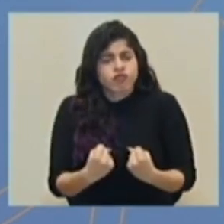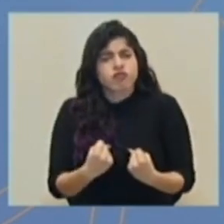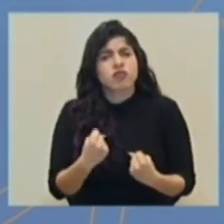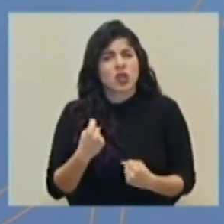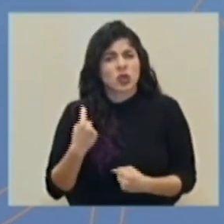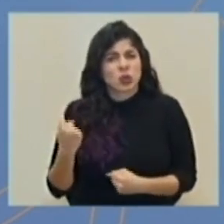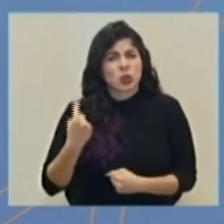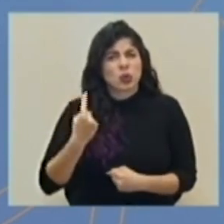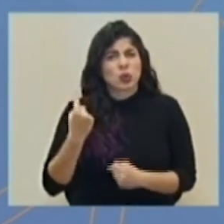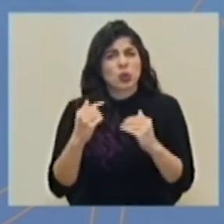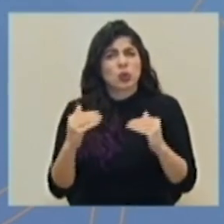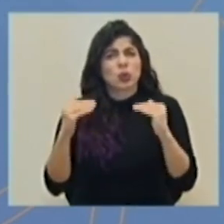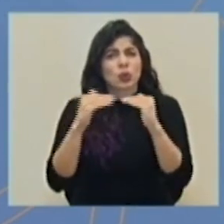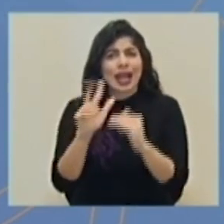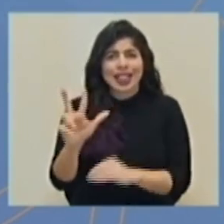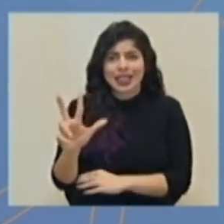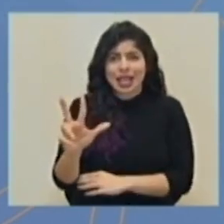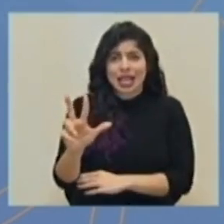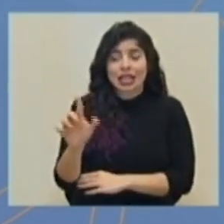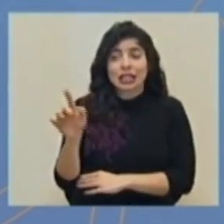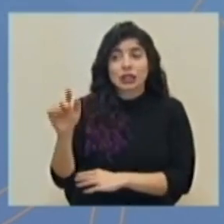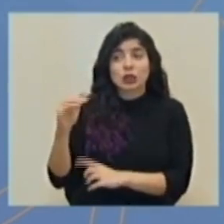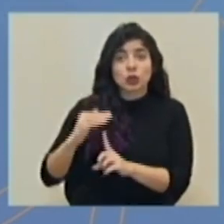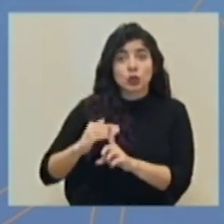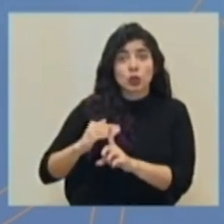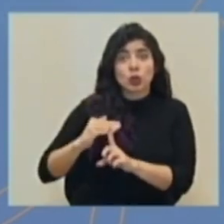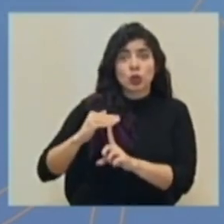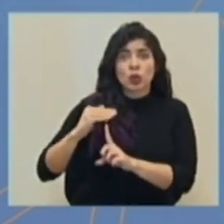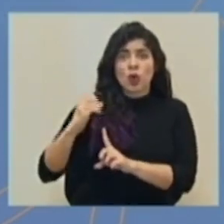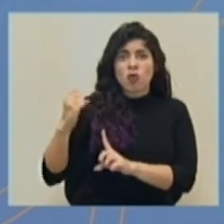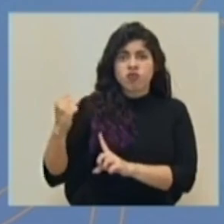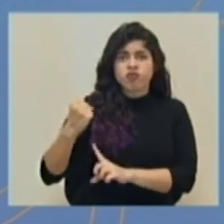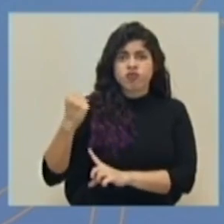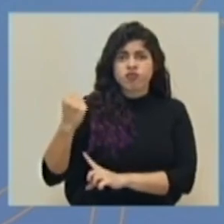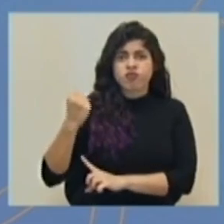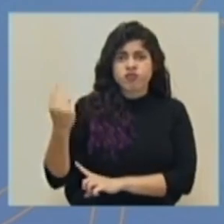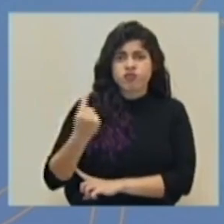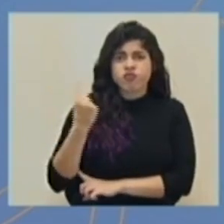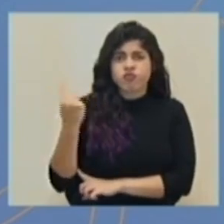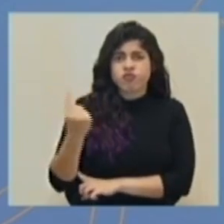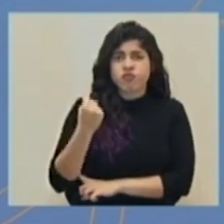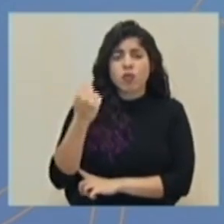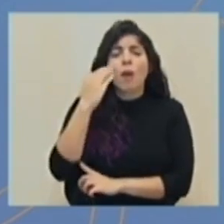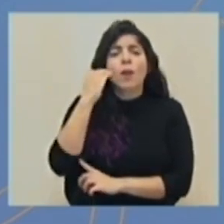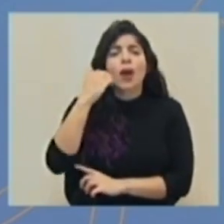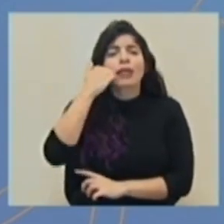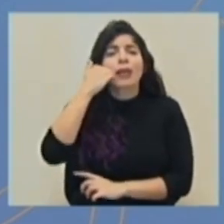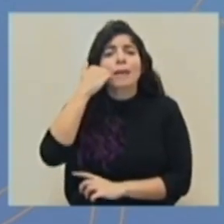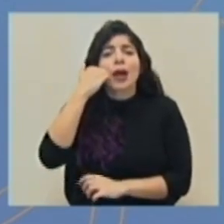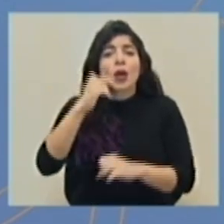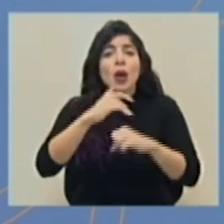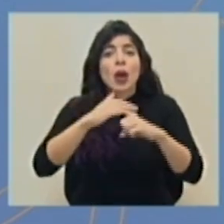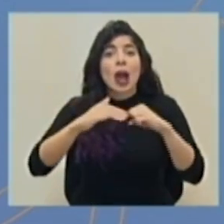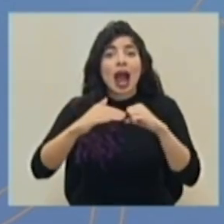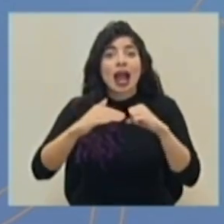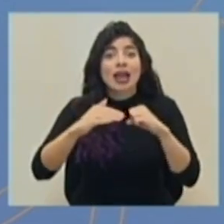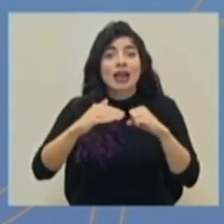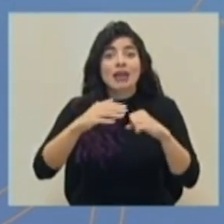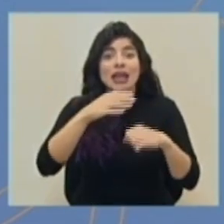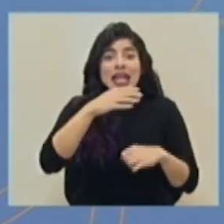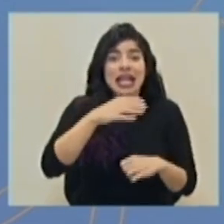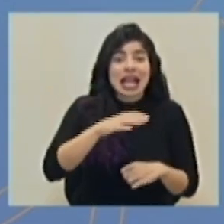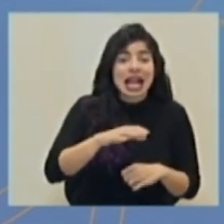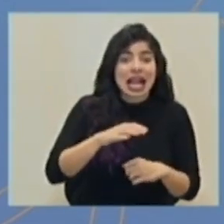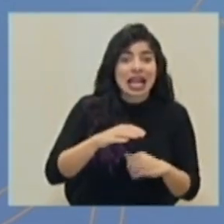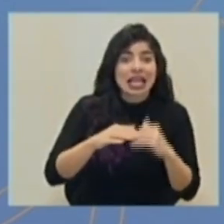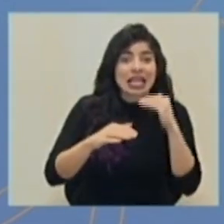está como huracán categoría tres, su intensificación en las últimas horas, dada la alta temperatura del mar Caribe ha sido muy rápida y